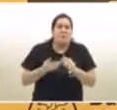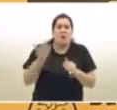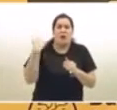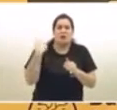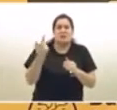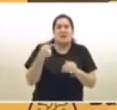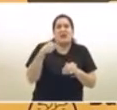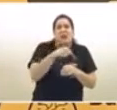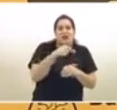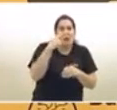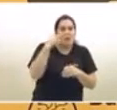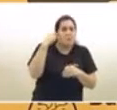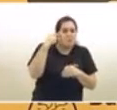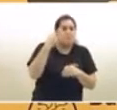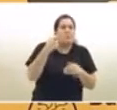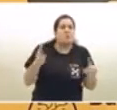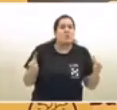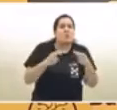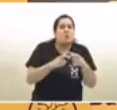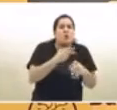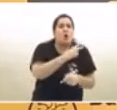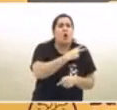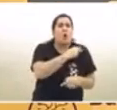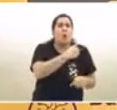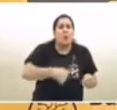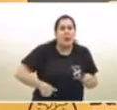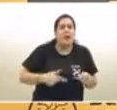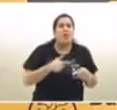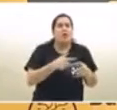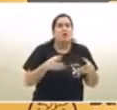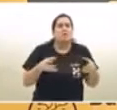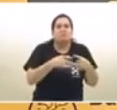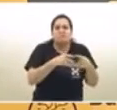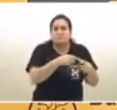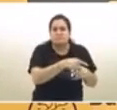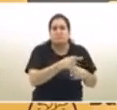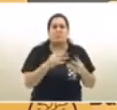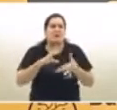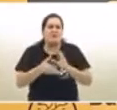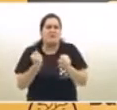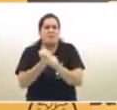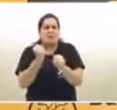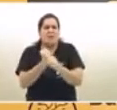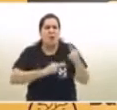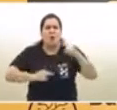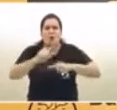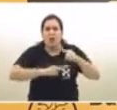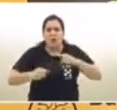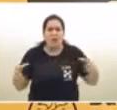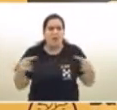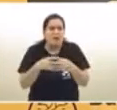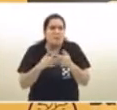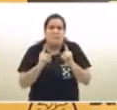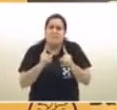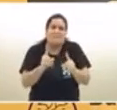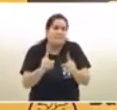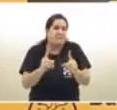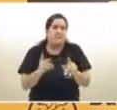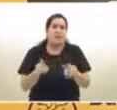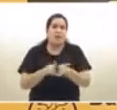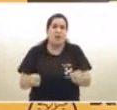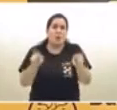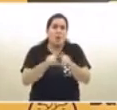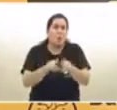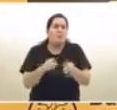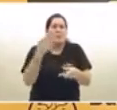reunión de él con gobernadores. Pero digo, el trabajo en equipo y el trabajo coordinado sigue igual que siempre. Después, cómo se comunica, eso